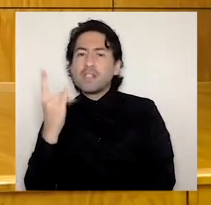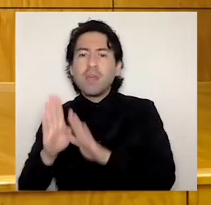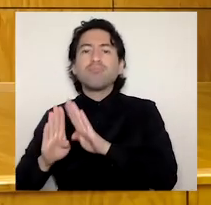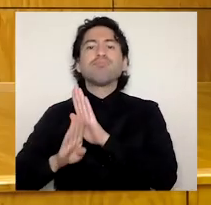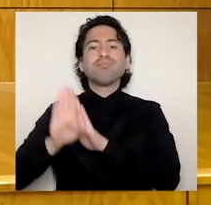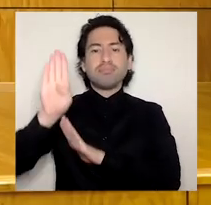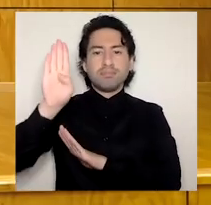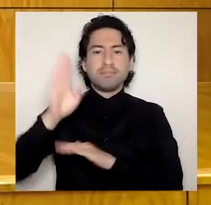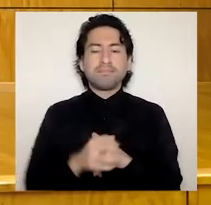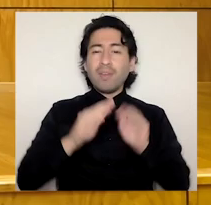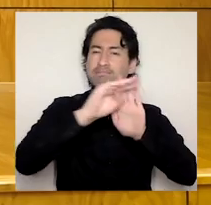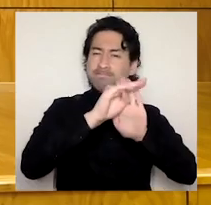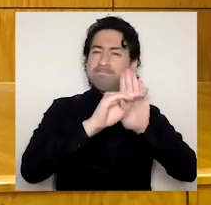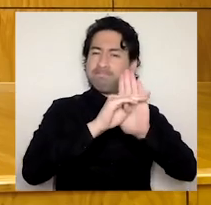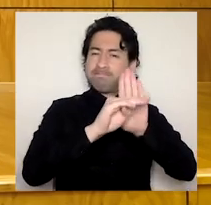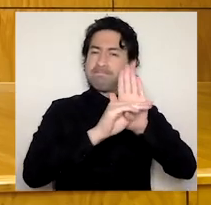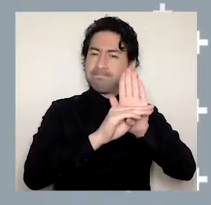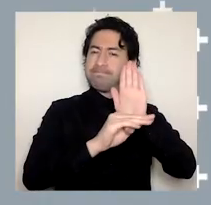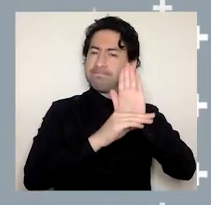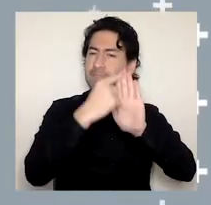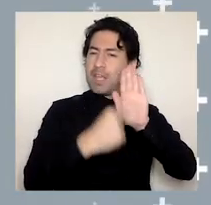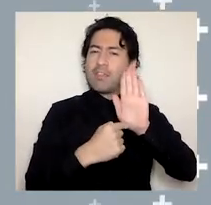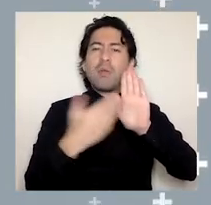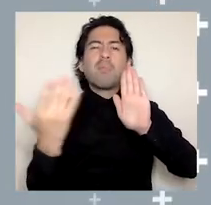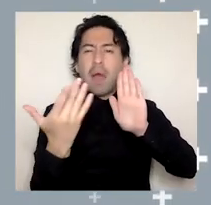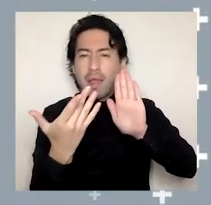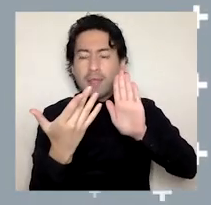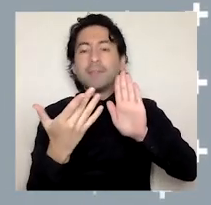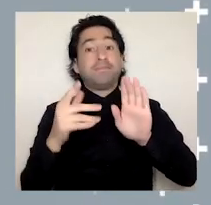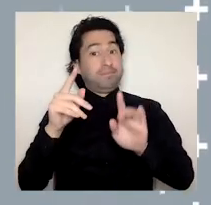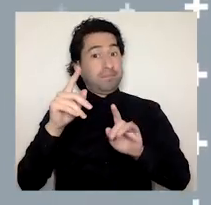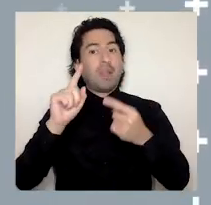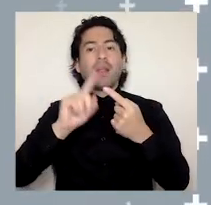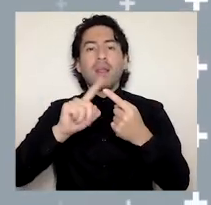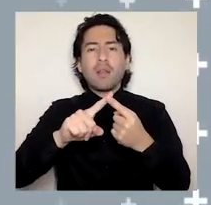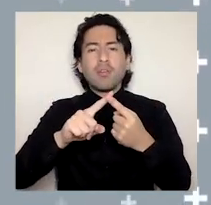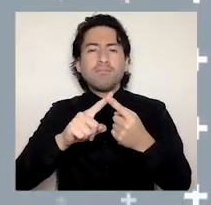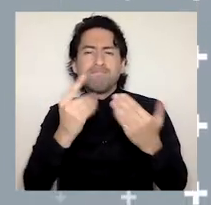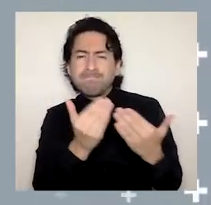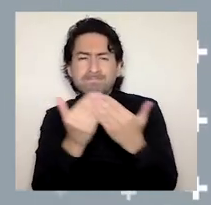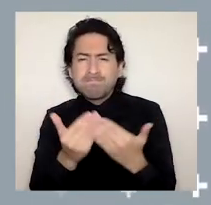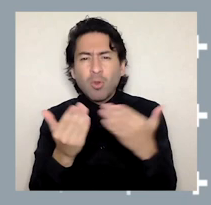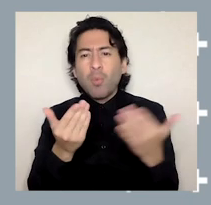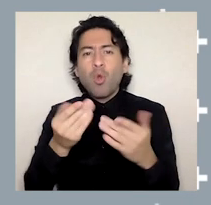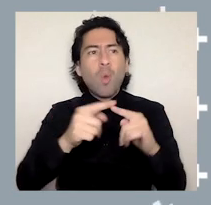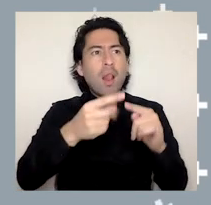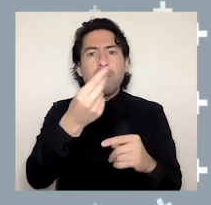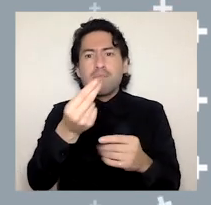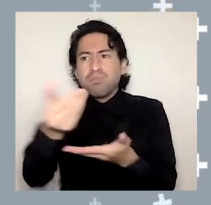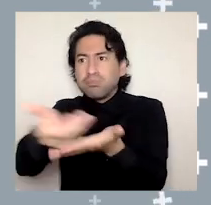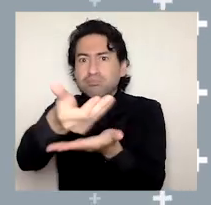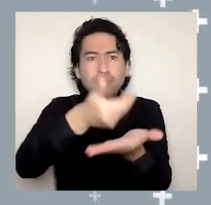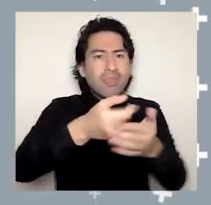medidas apuntan a, primero, estudiar la diversificación de ingresos de la Universidad